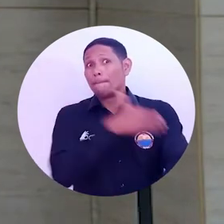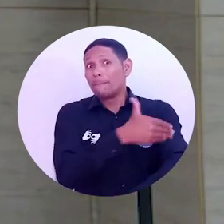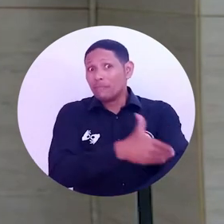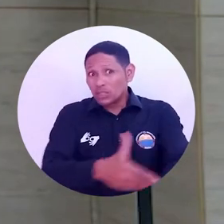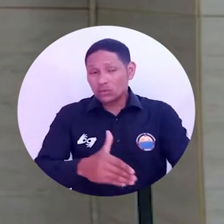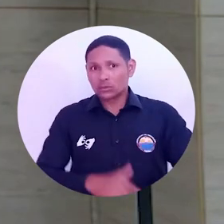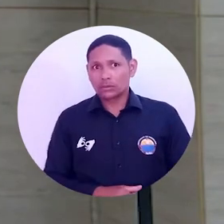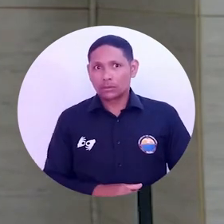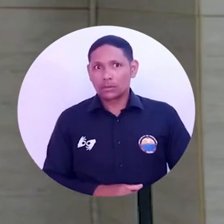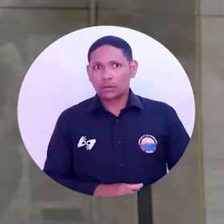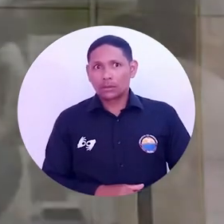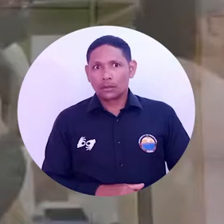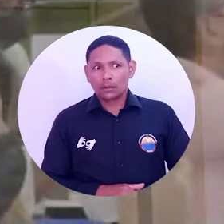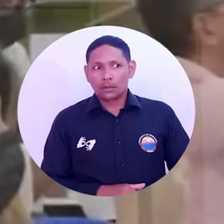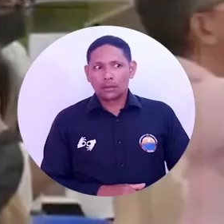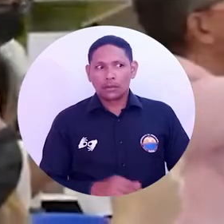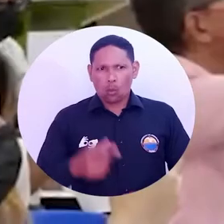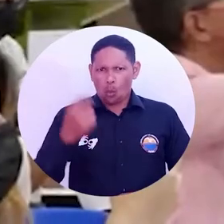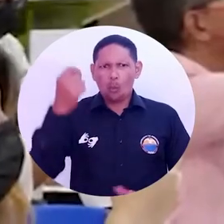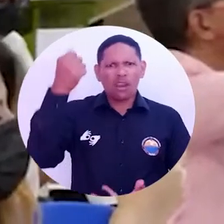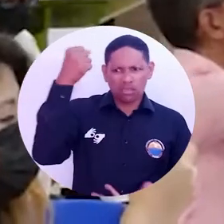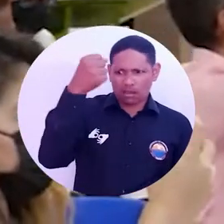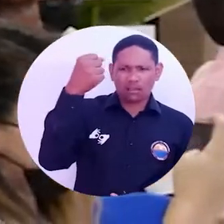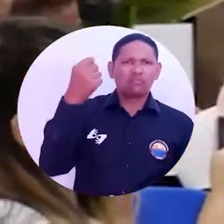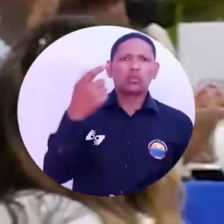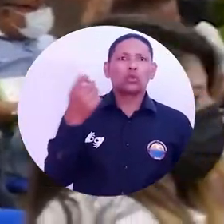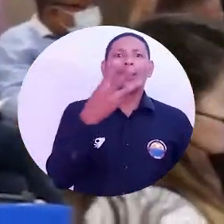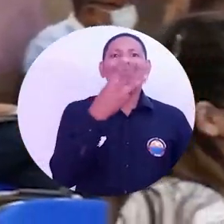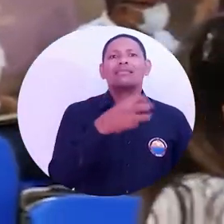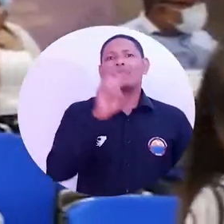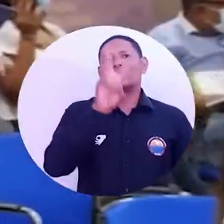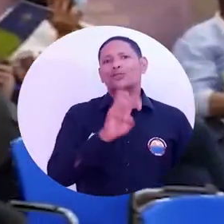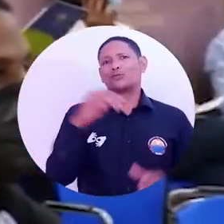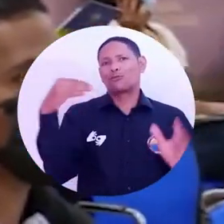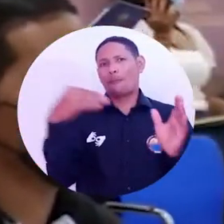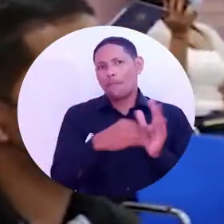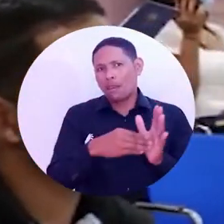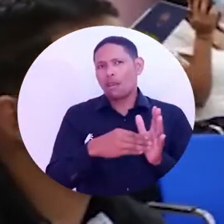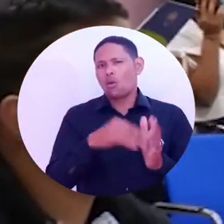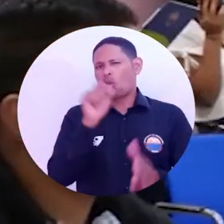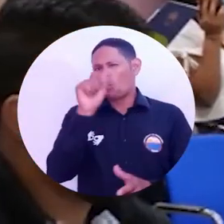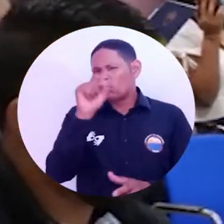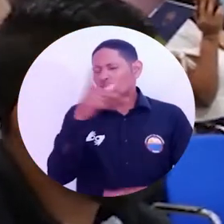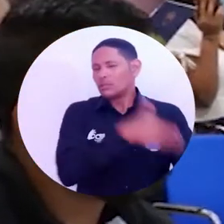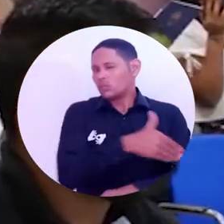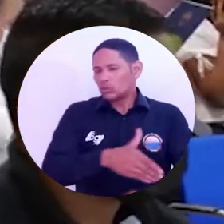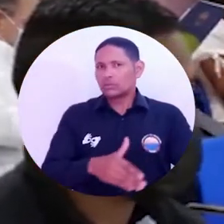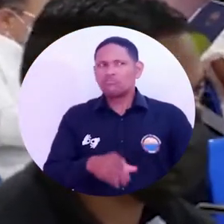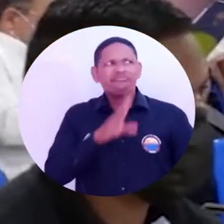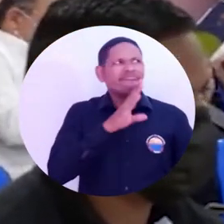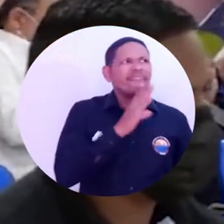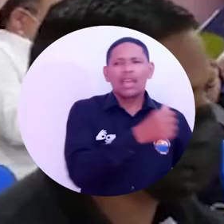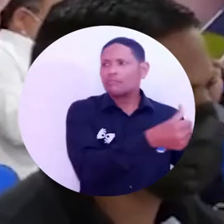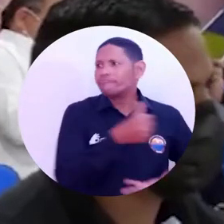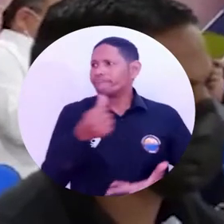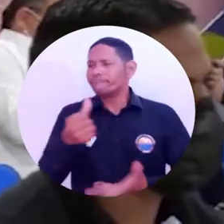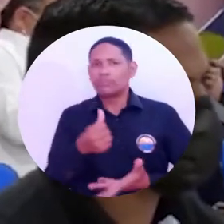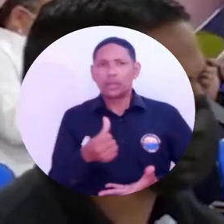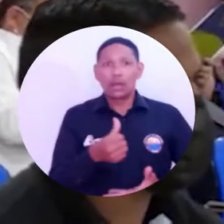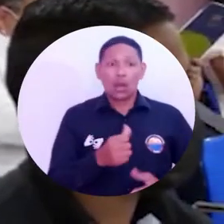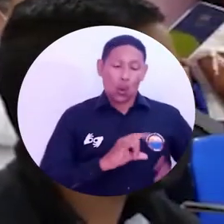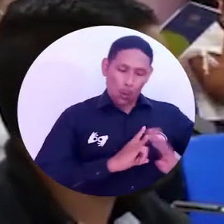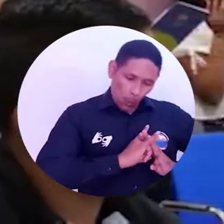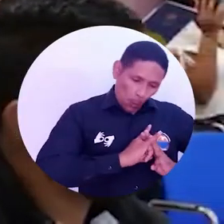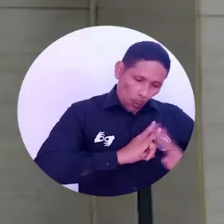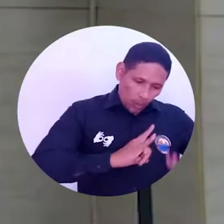¿Cuánta plata hemos conseguido hasta este momento? 18.011 millones. ¿Quiénes la han puesto? La Universidad